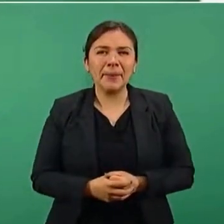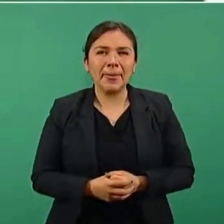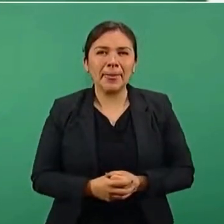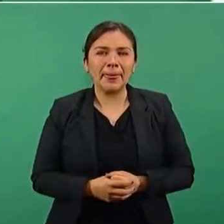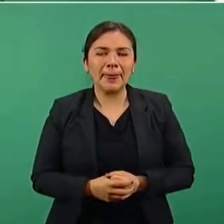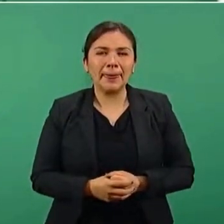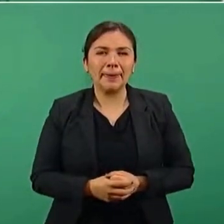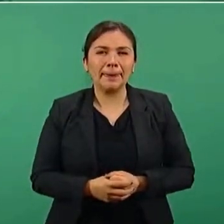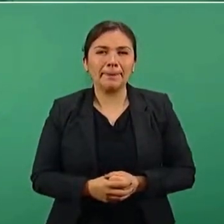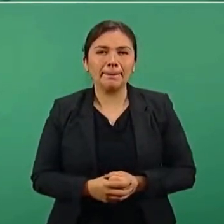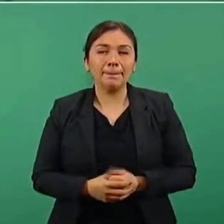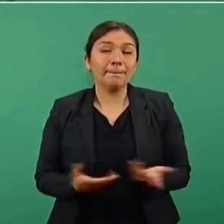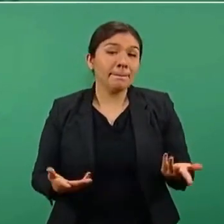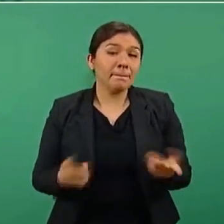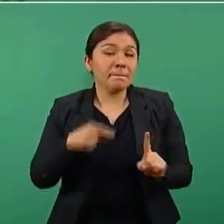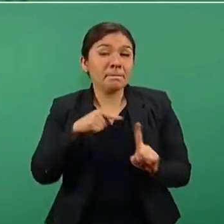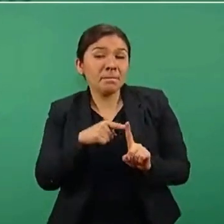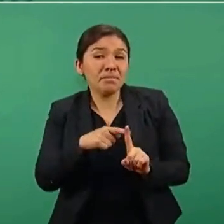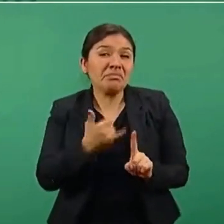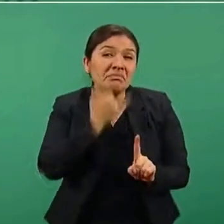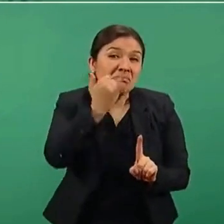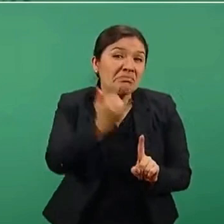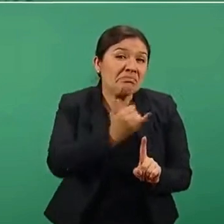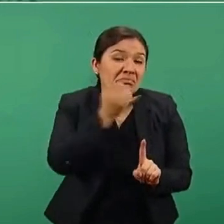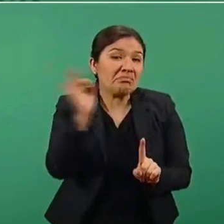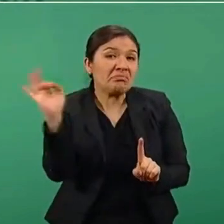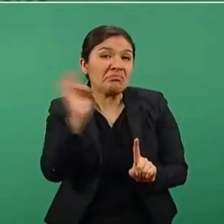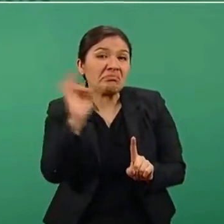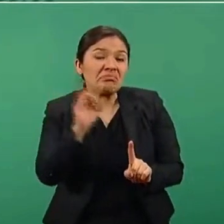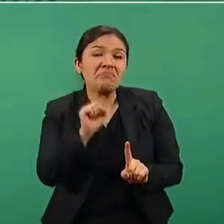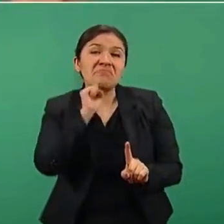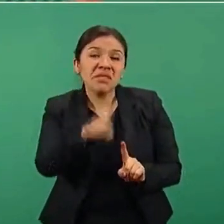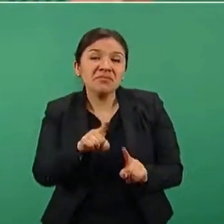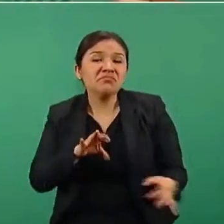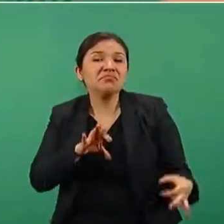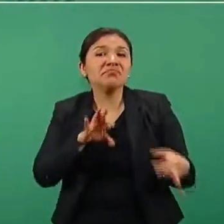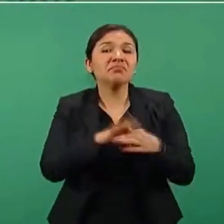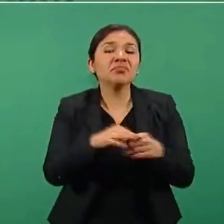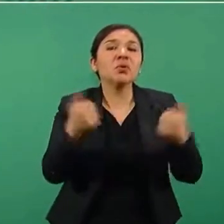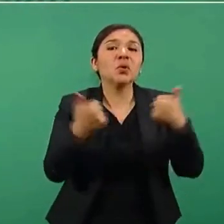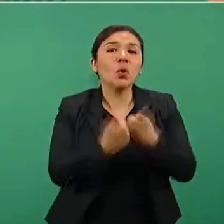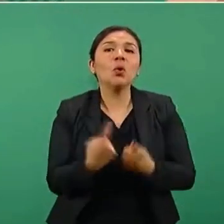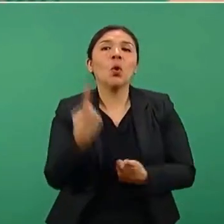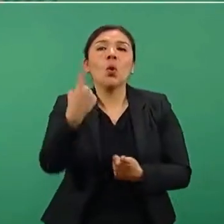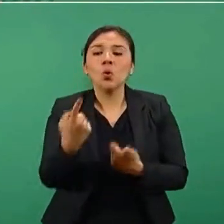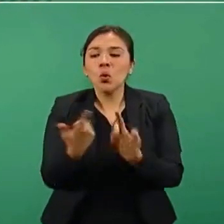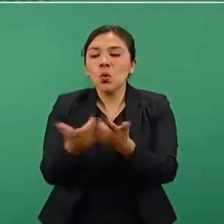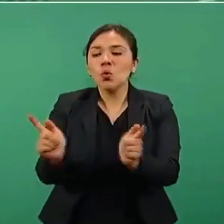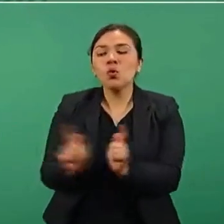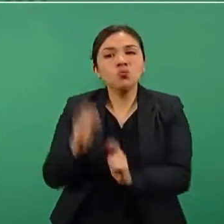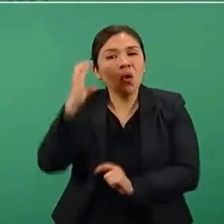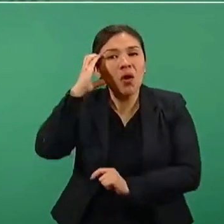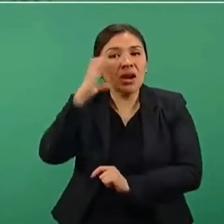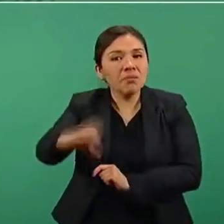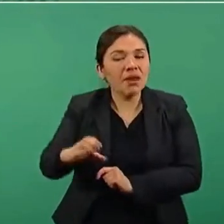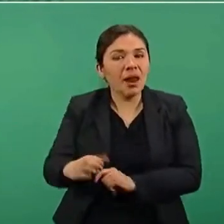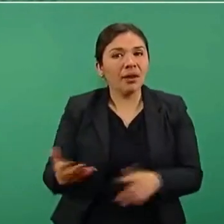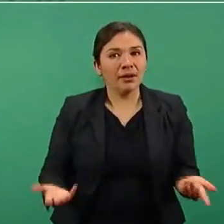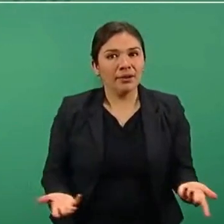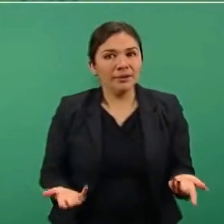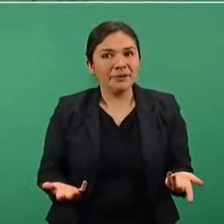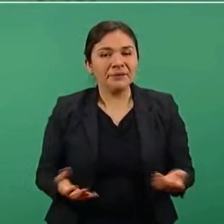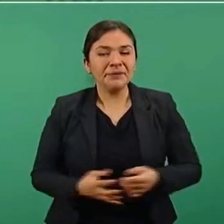por posible vinculación con una de las bandas de la delincuencia